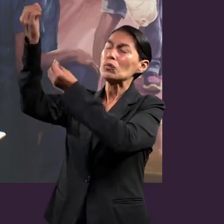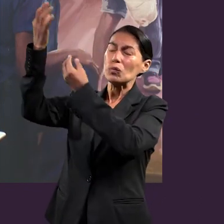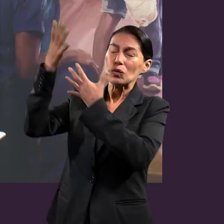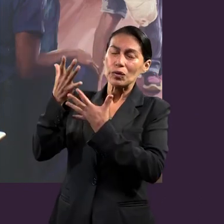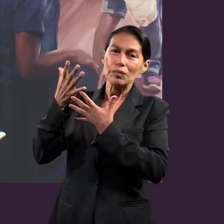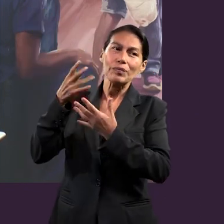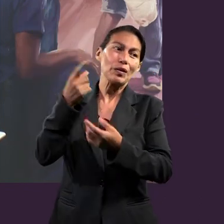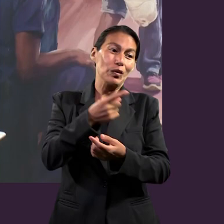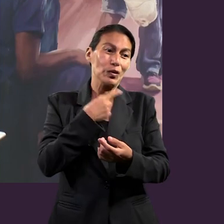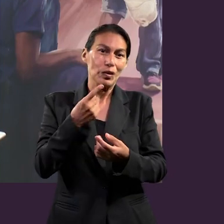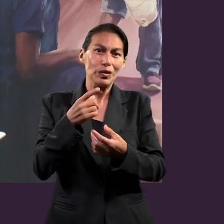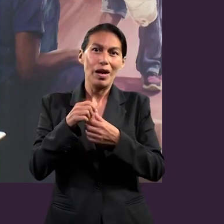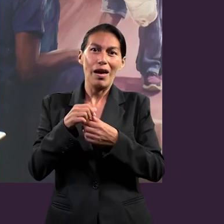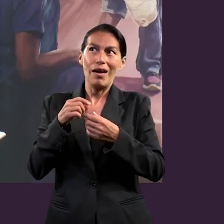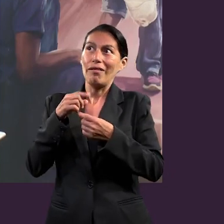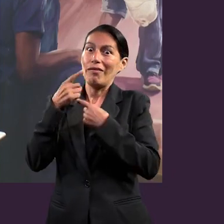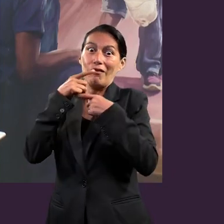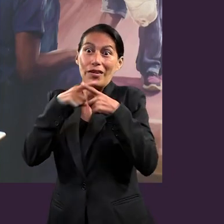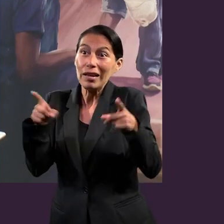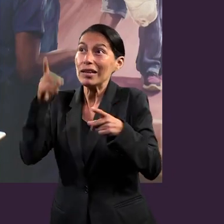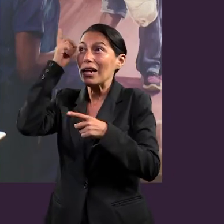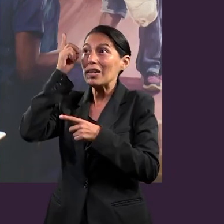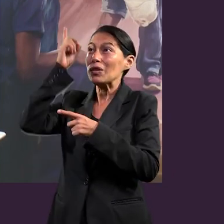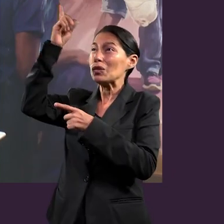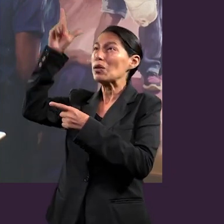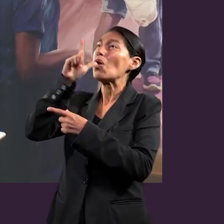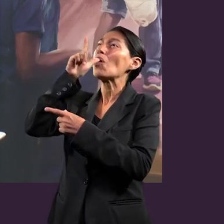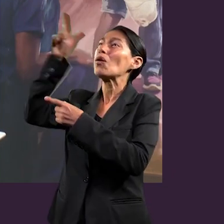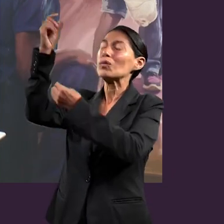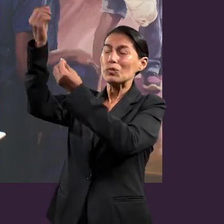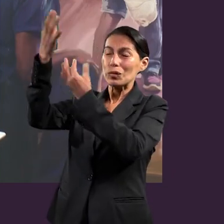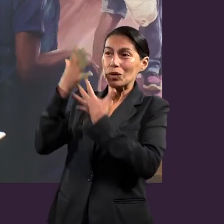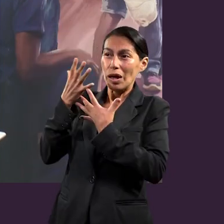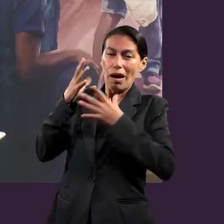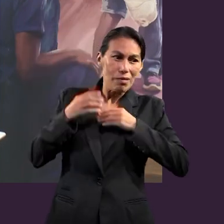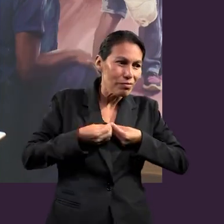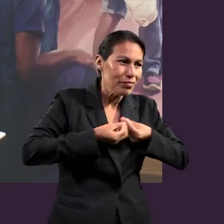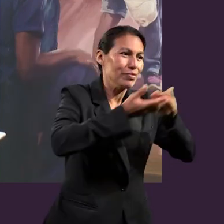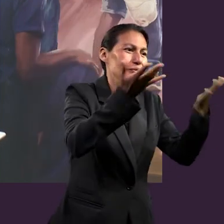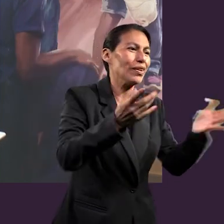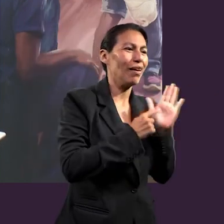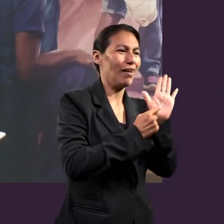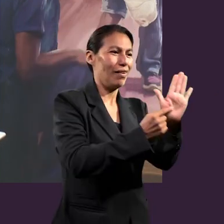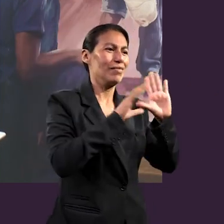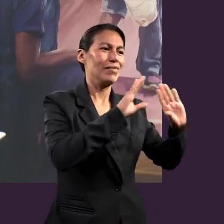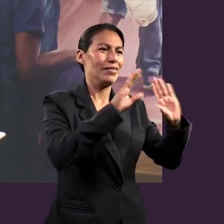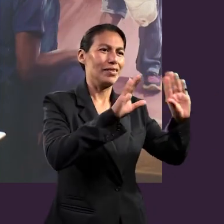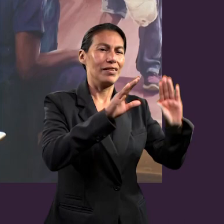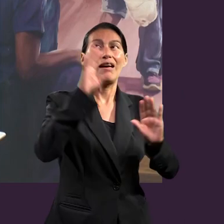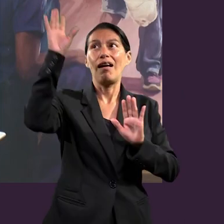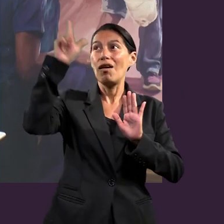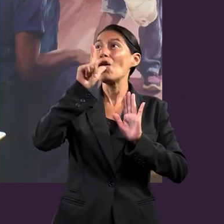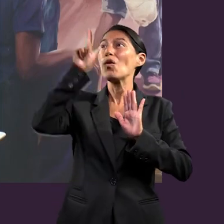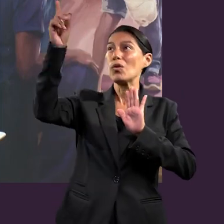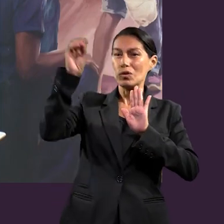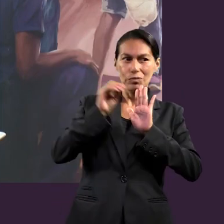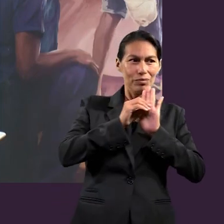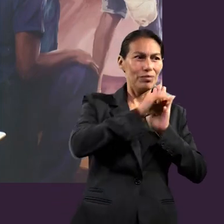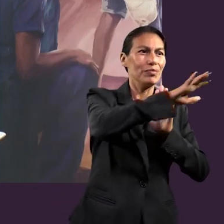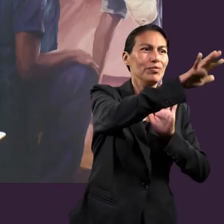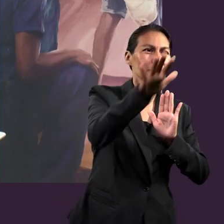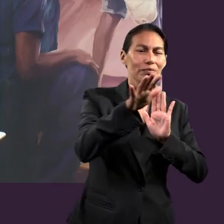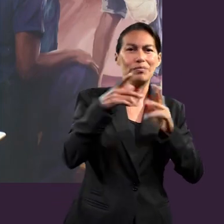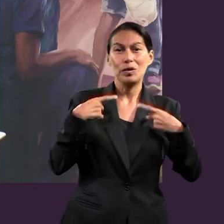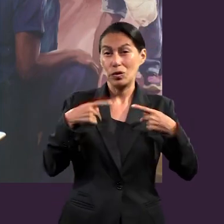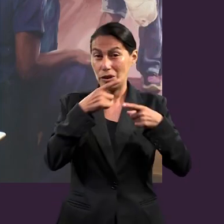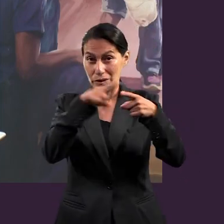Y como dice, nosotros fuimos parte de tinieblas, pero ahora somos hijos de luz, somos rayos de luz, y tenemos que ir mostrándole a las demás